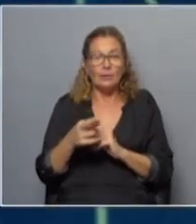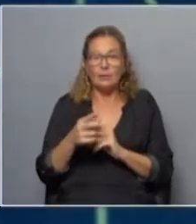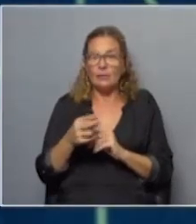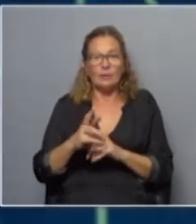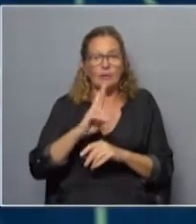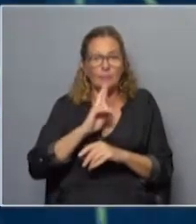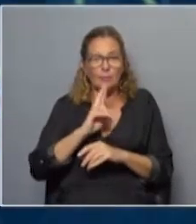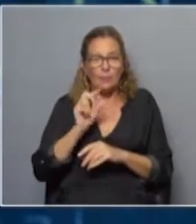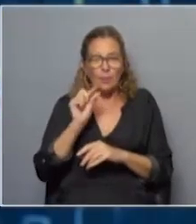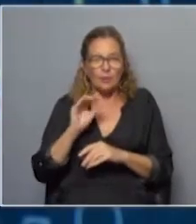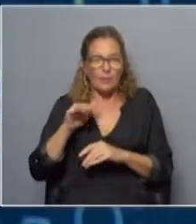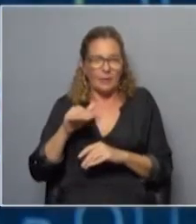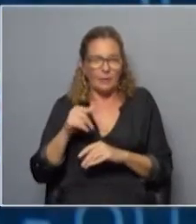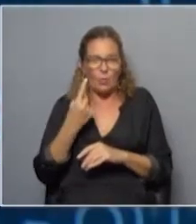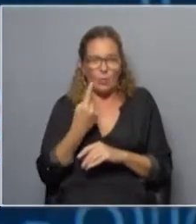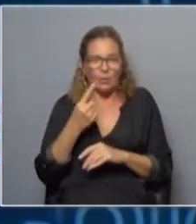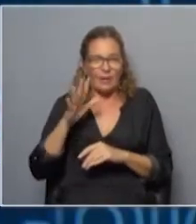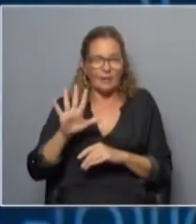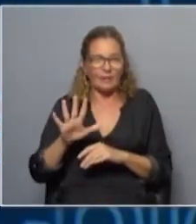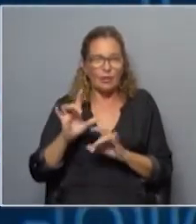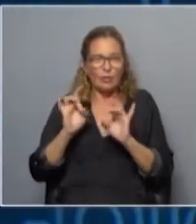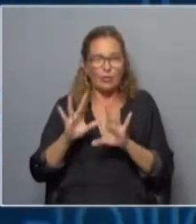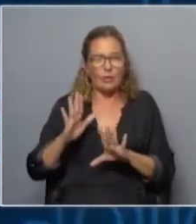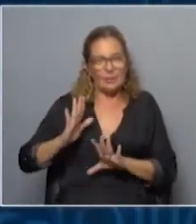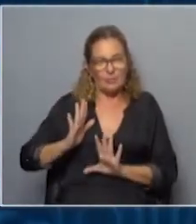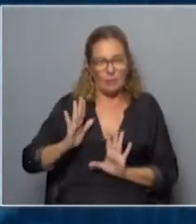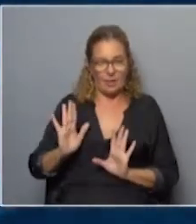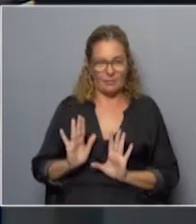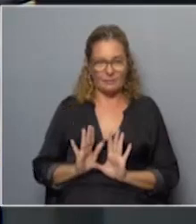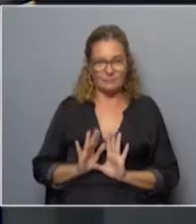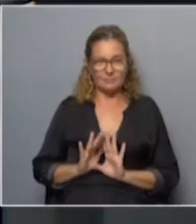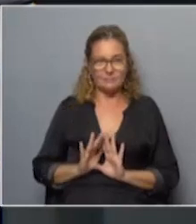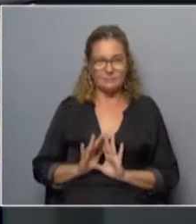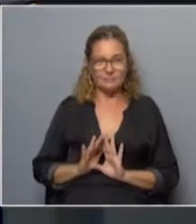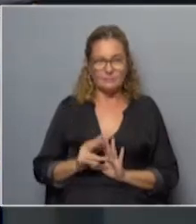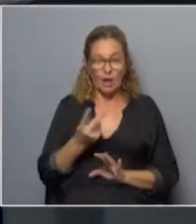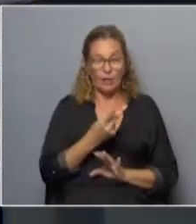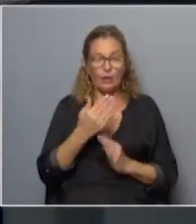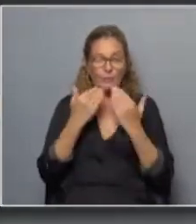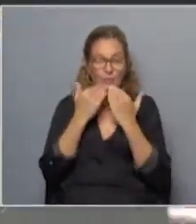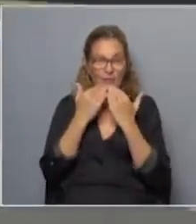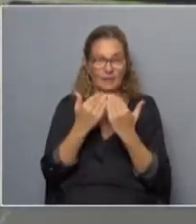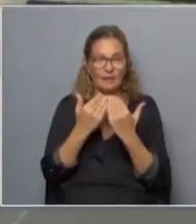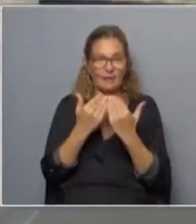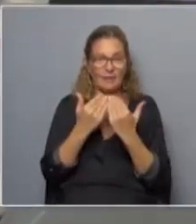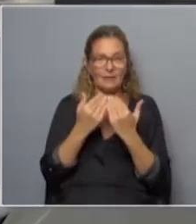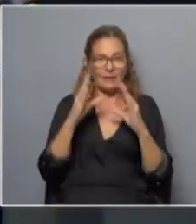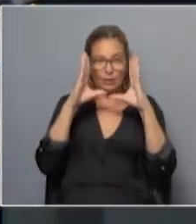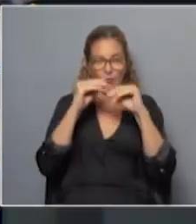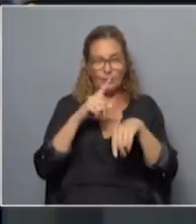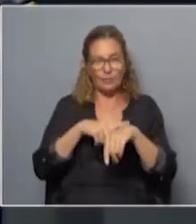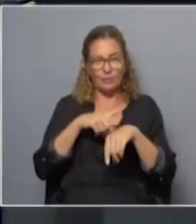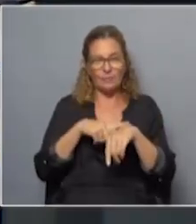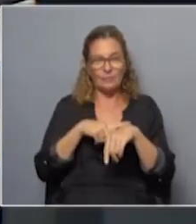un poquito menos pero es una cada cinco solamente eran mujeres muy bien Natalia, Julia muchas gracias por esta noche por estos